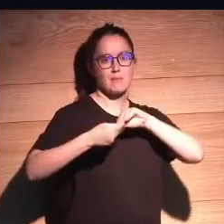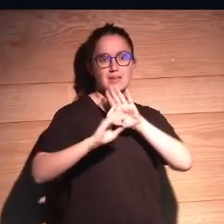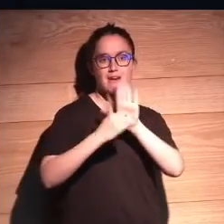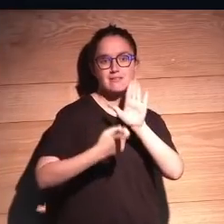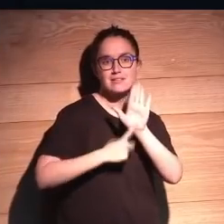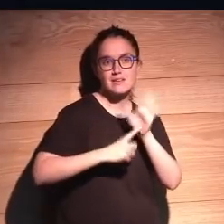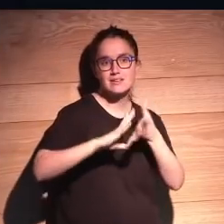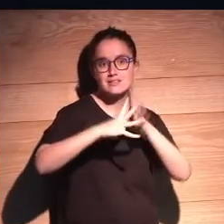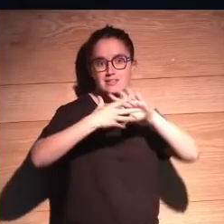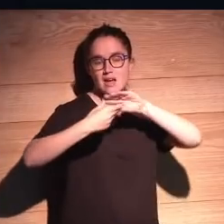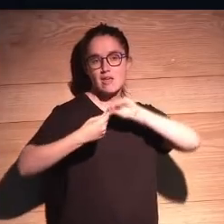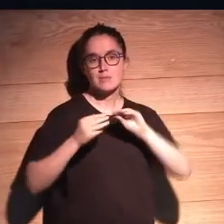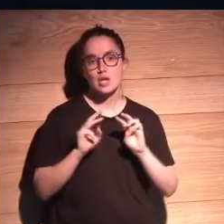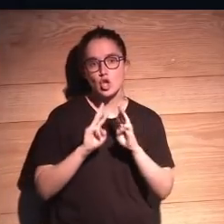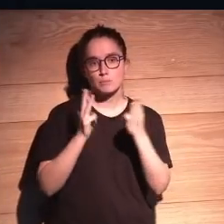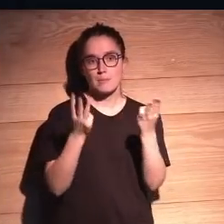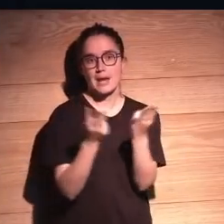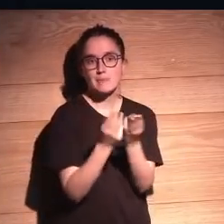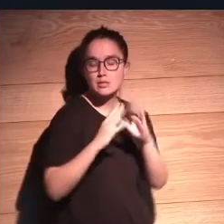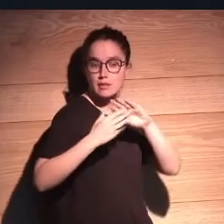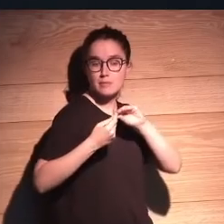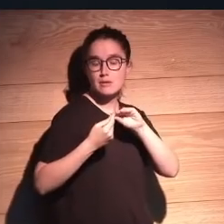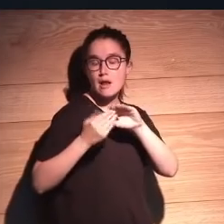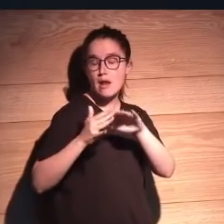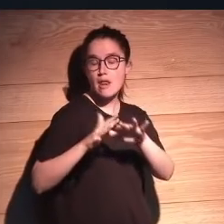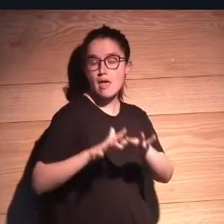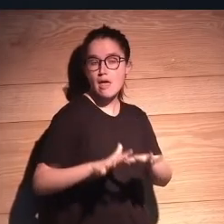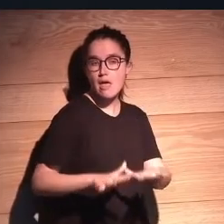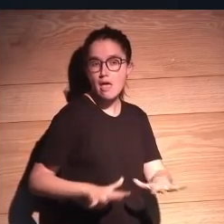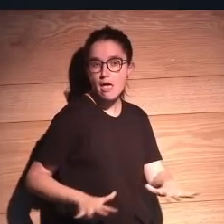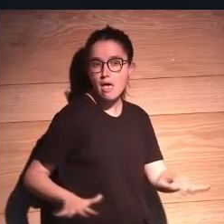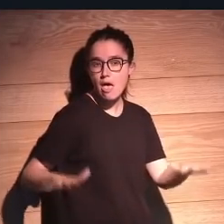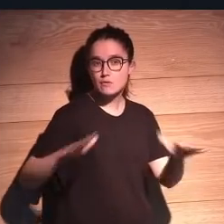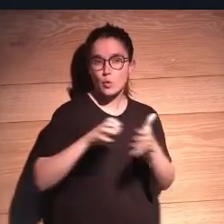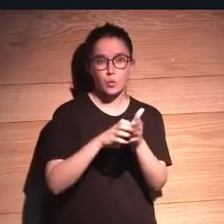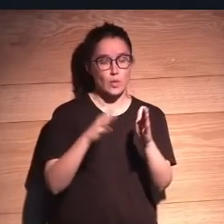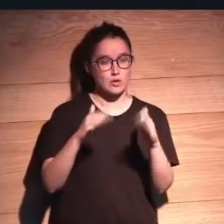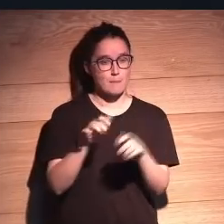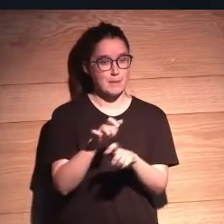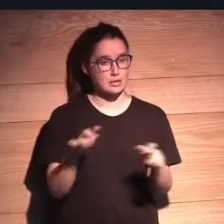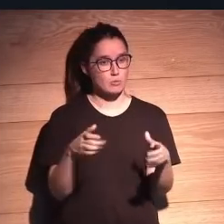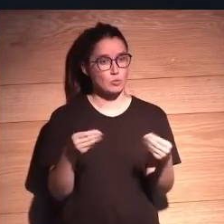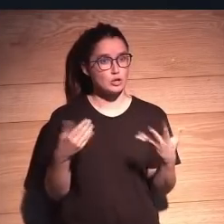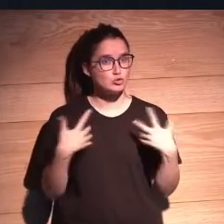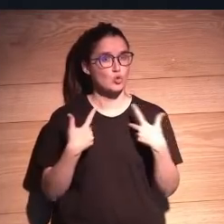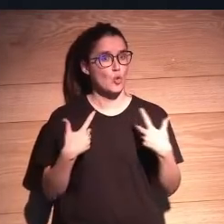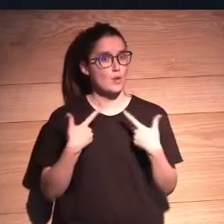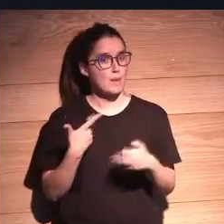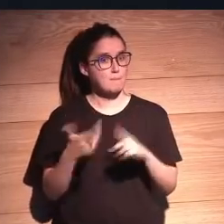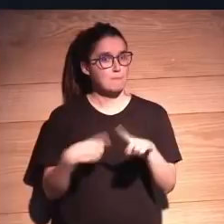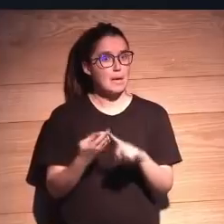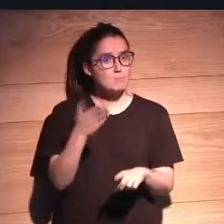las leyes se van adaptando, los parlamentos se van adaptando. Lentamente, sin duda. Que mucha gente lo pasó fatal y se murió, sin duda.